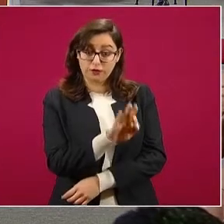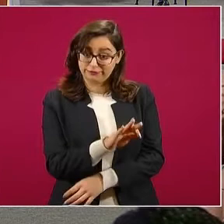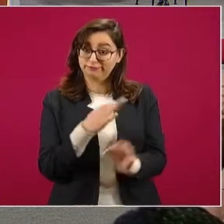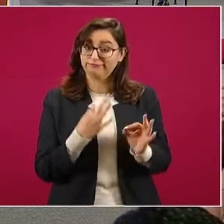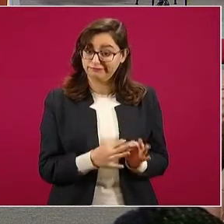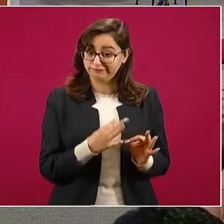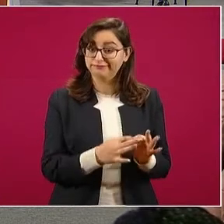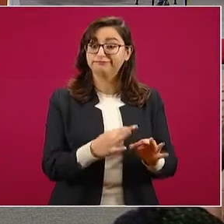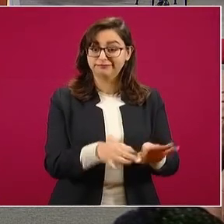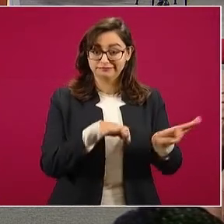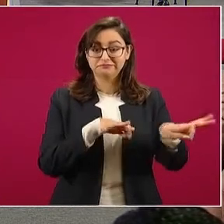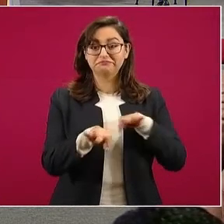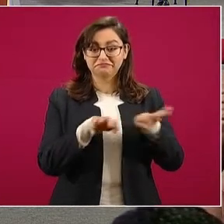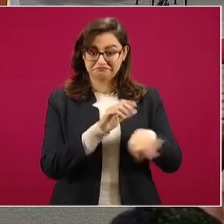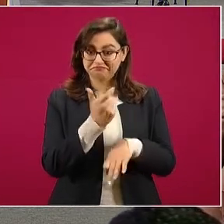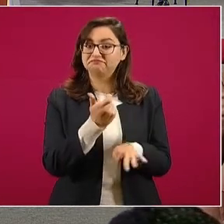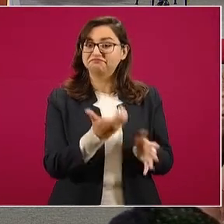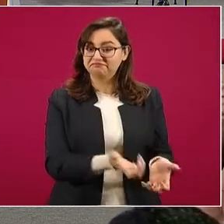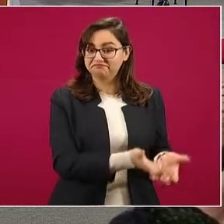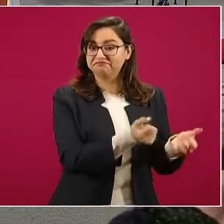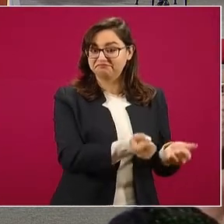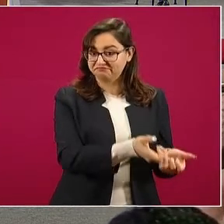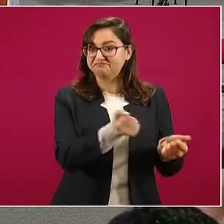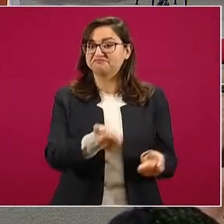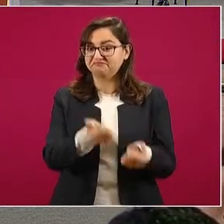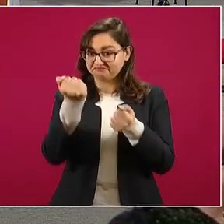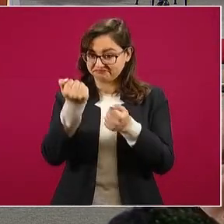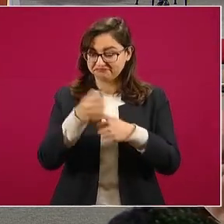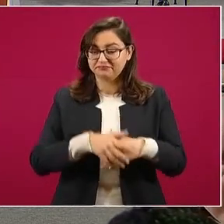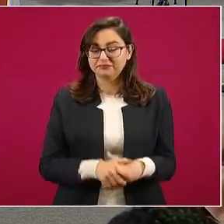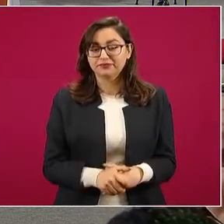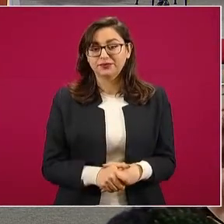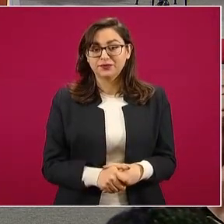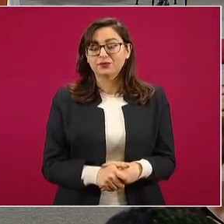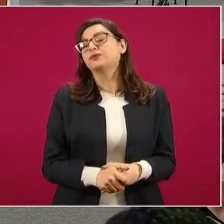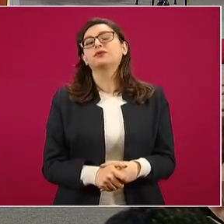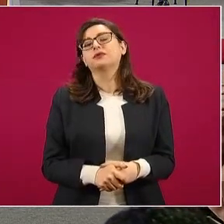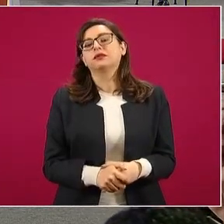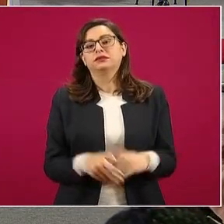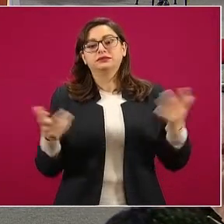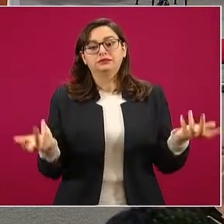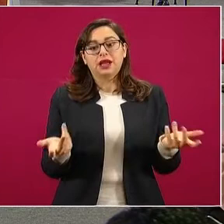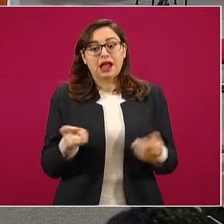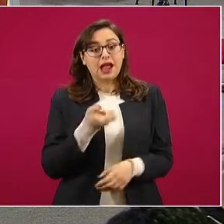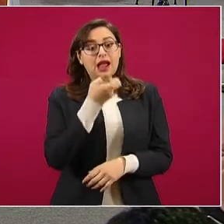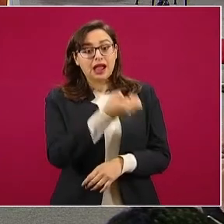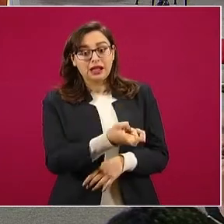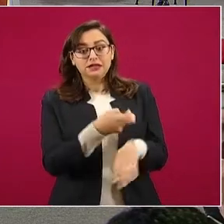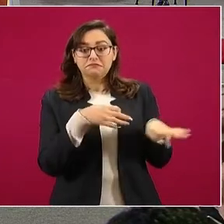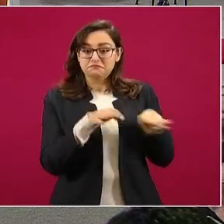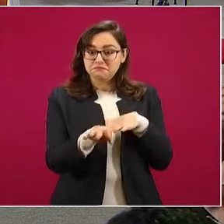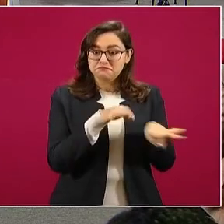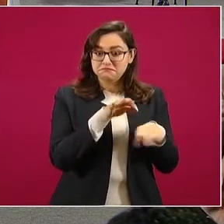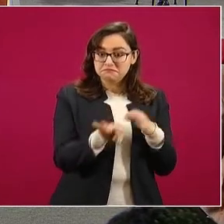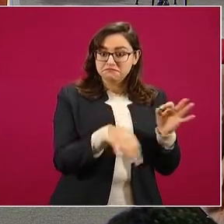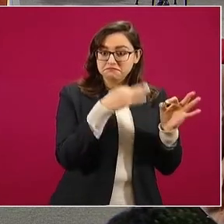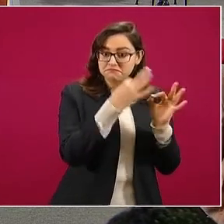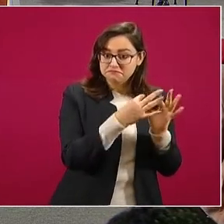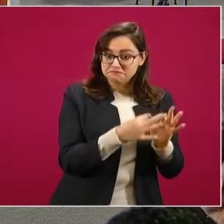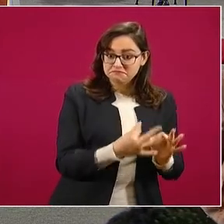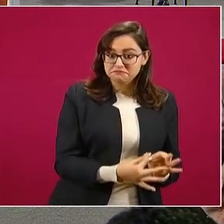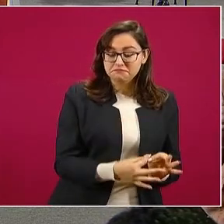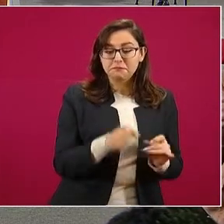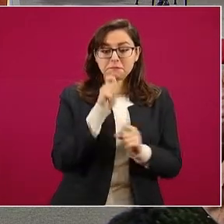Aprovecho para decir que es por esto y por la